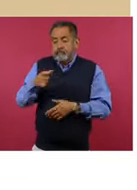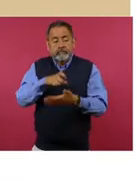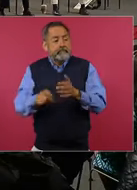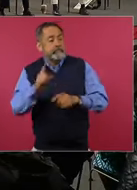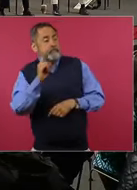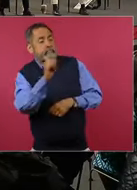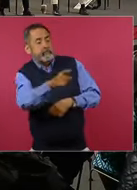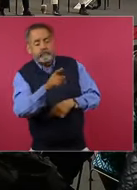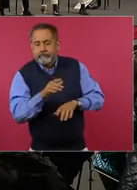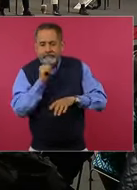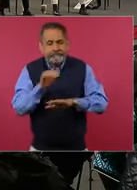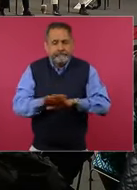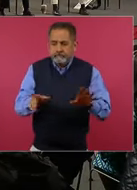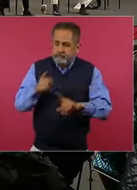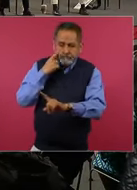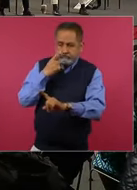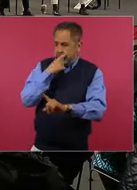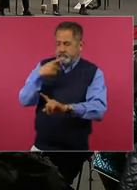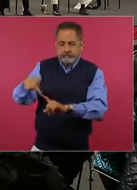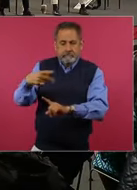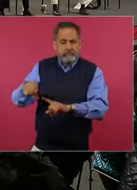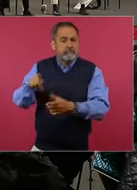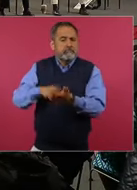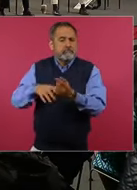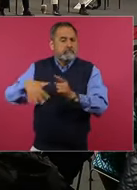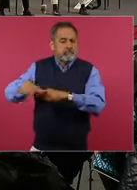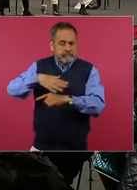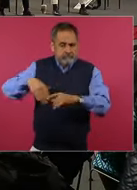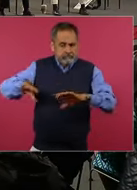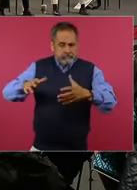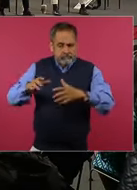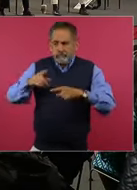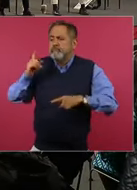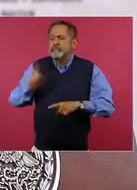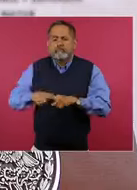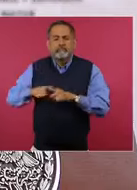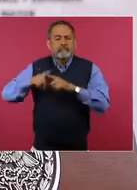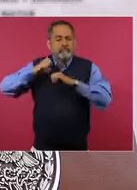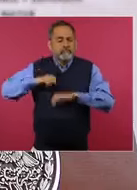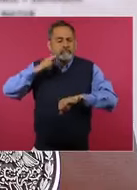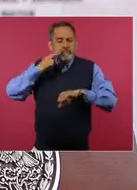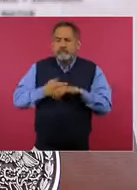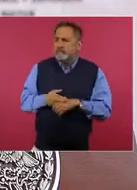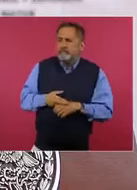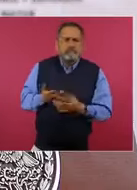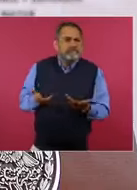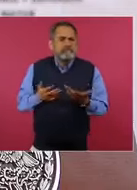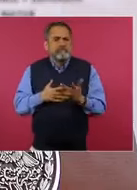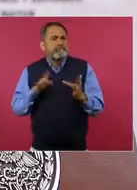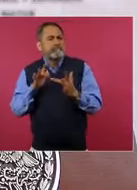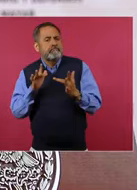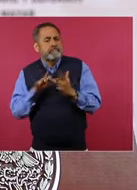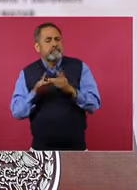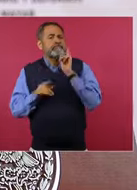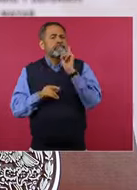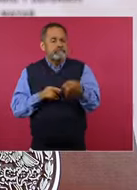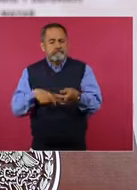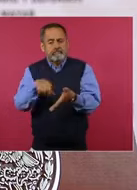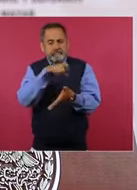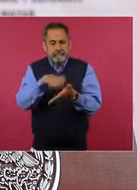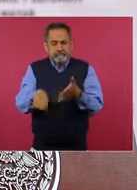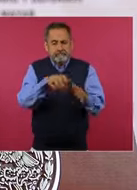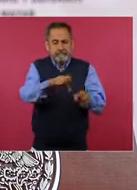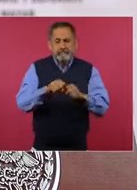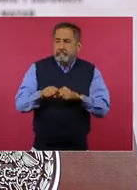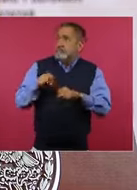La Clínica Es Nuestra. La propia asamblea establece quién es la persona o el grupo de personas que pueden hacer una acción